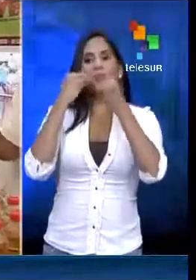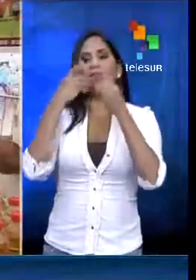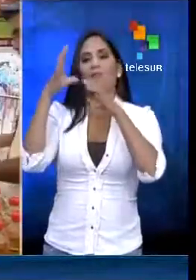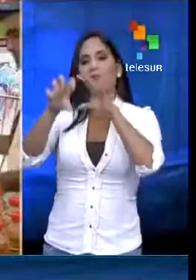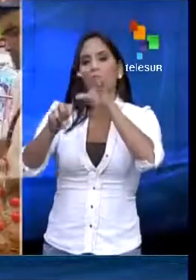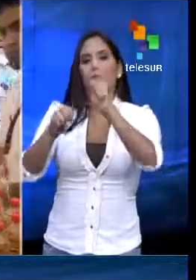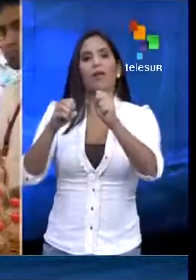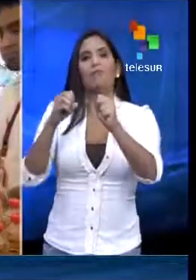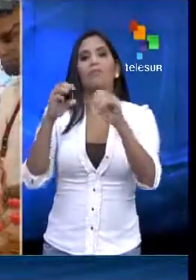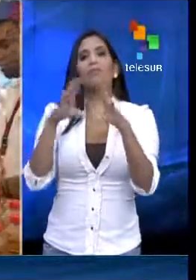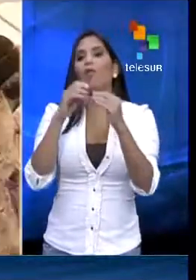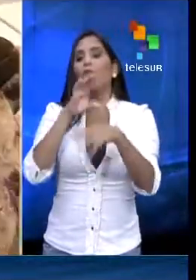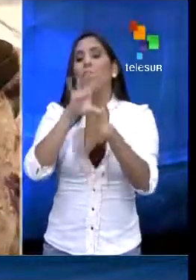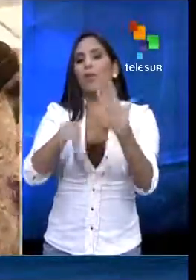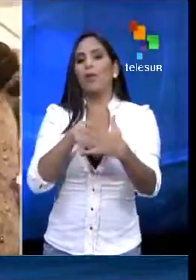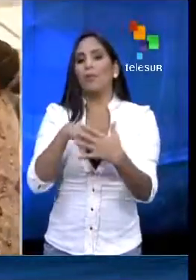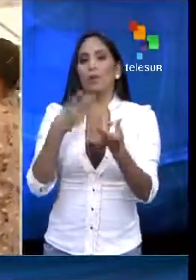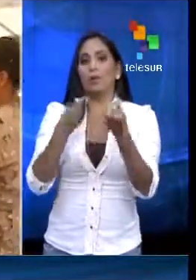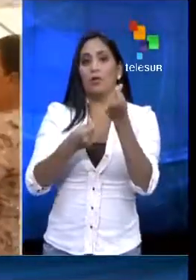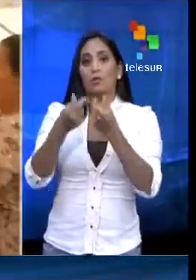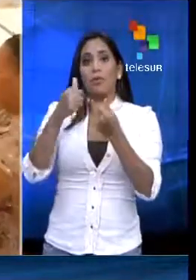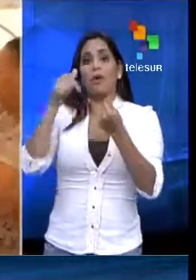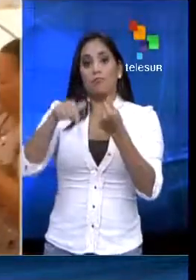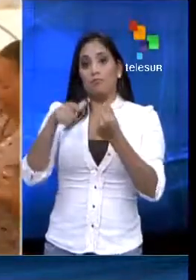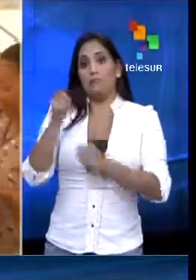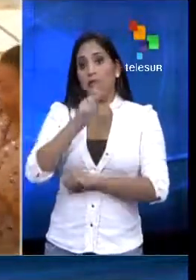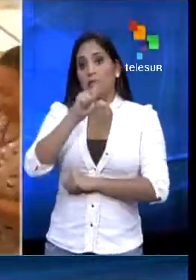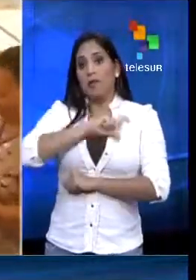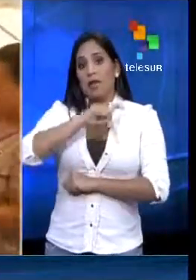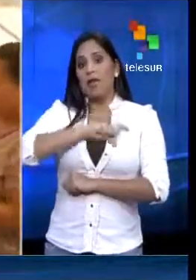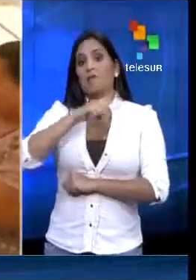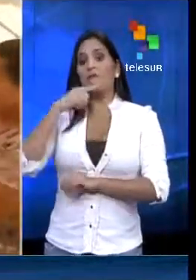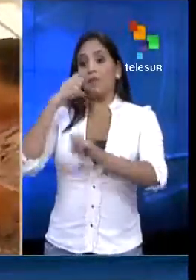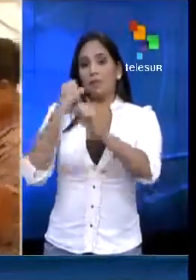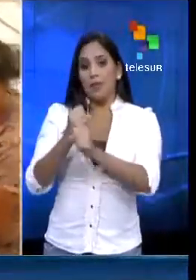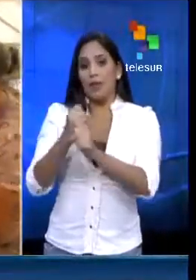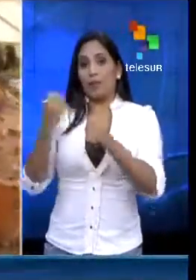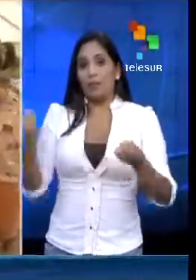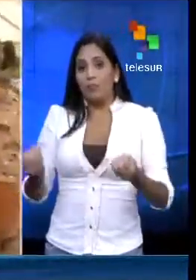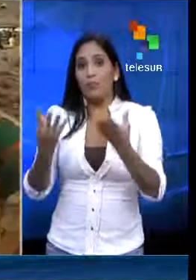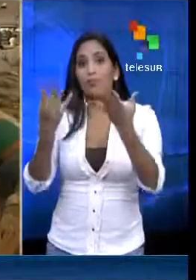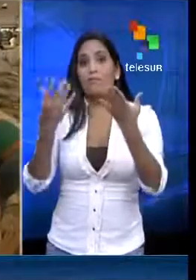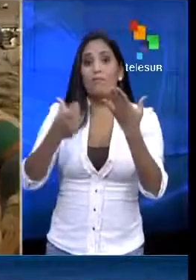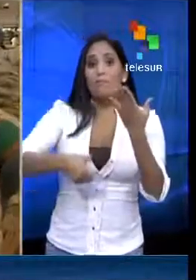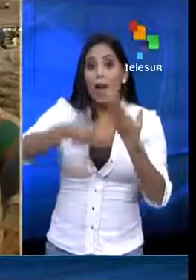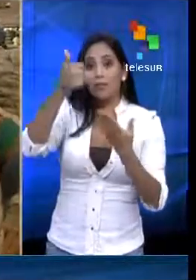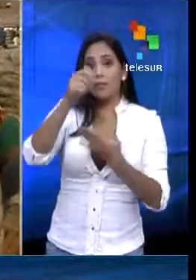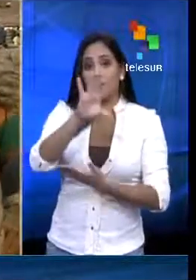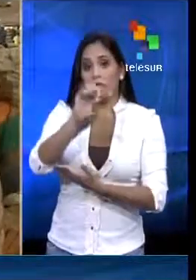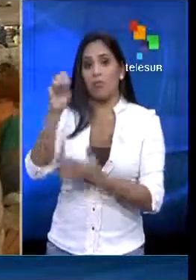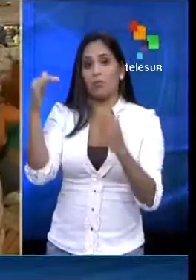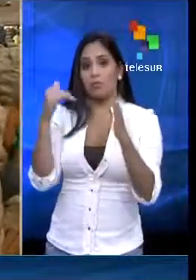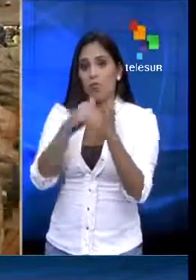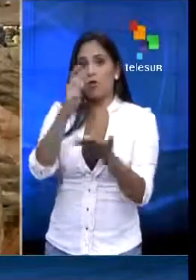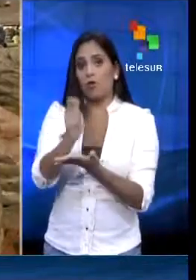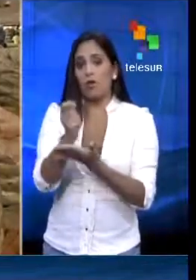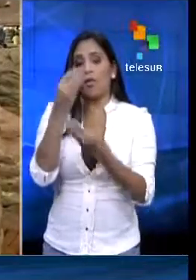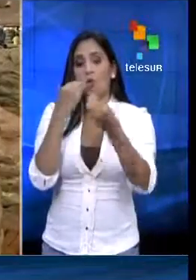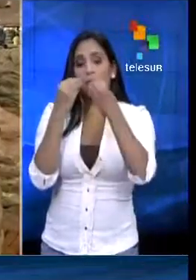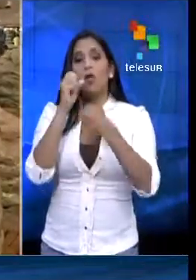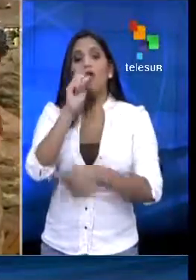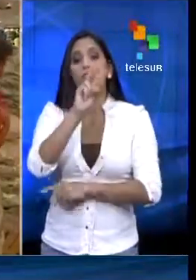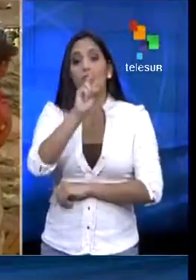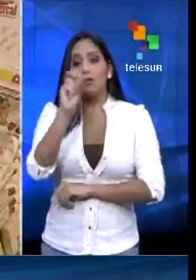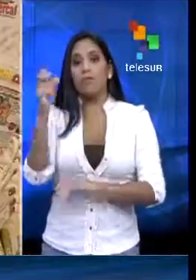consecuencia de la guerra económica. Este mes las autoridades esperan distribuir más de 500 mil toneladas de alimentos, 200 mil